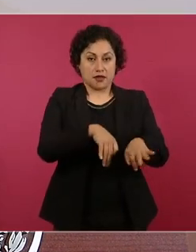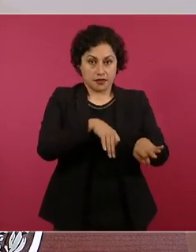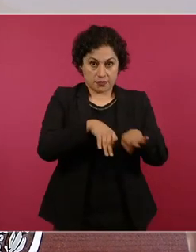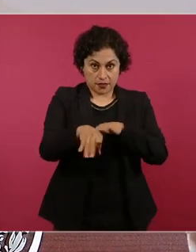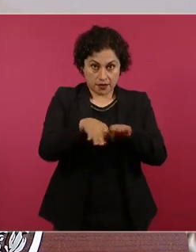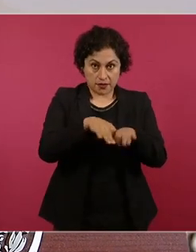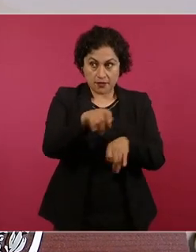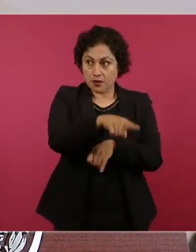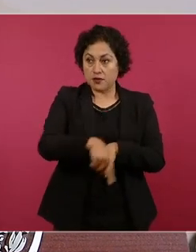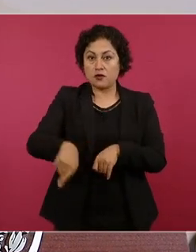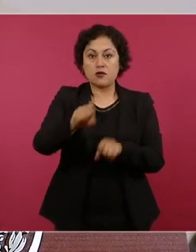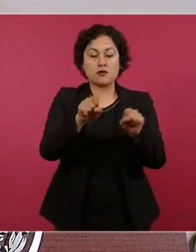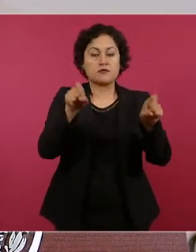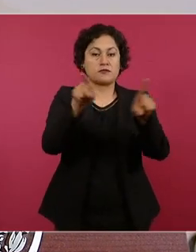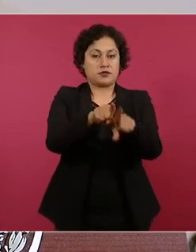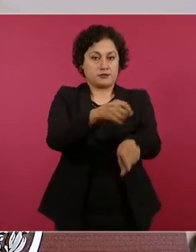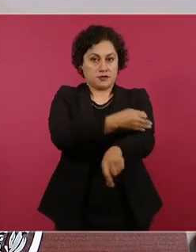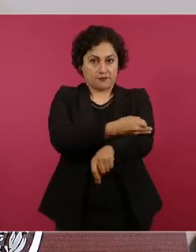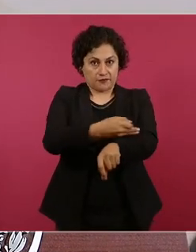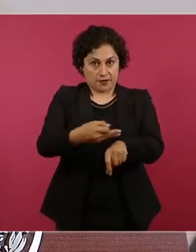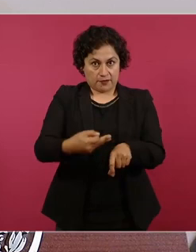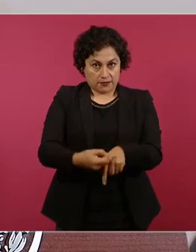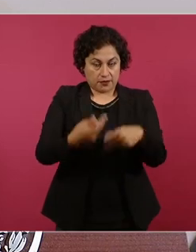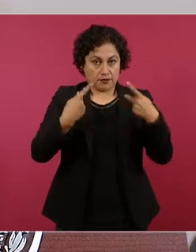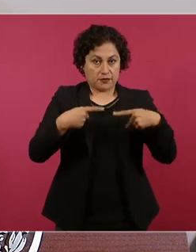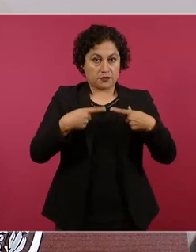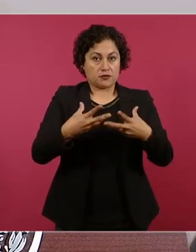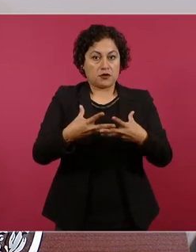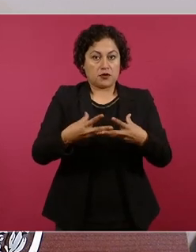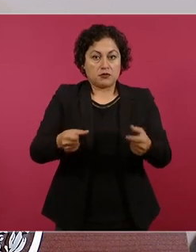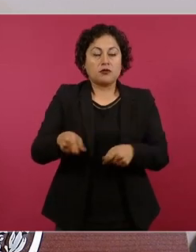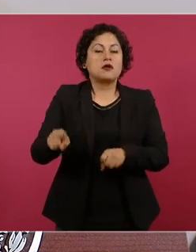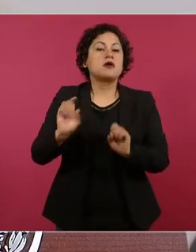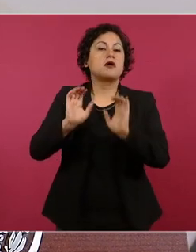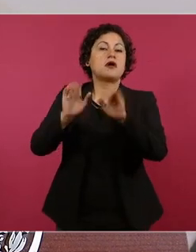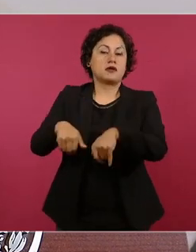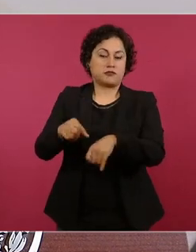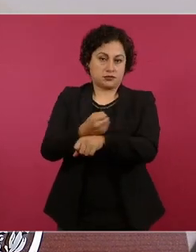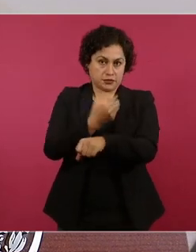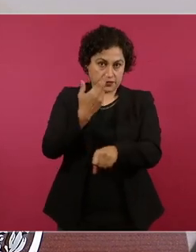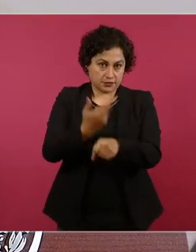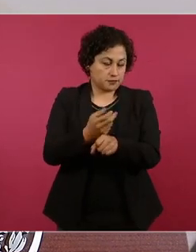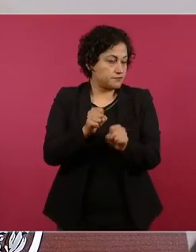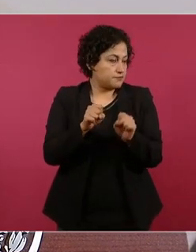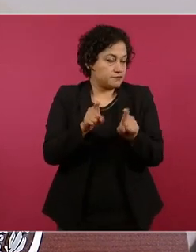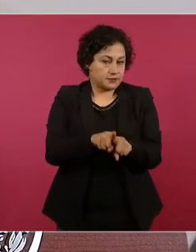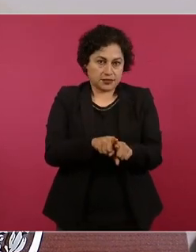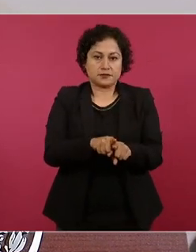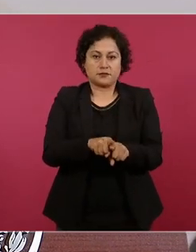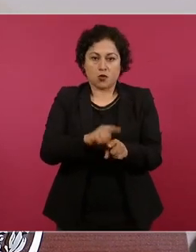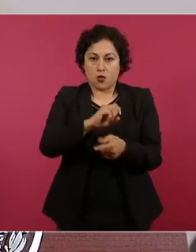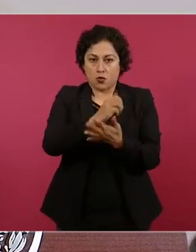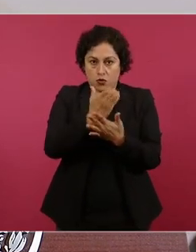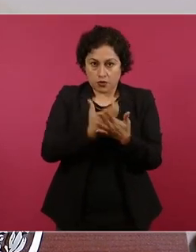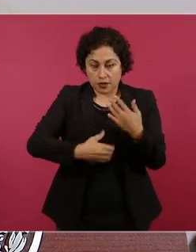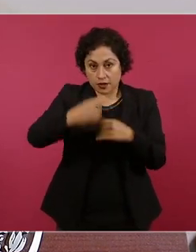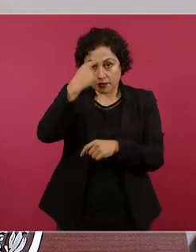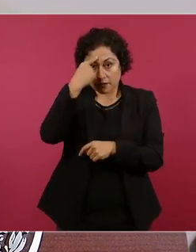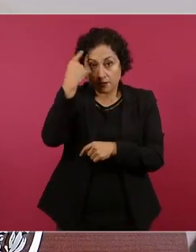de los desaparecidos dentro de la Secretaría y se va a apoyar para que dos de esos, dos jóvenes